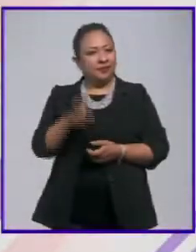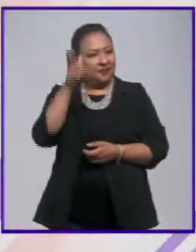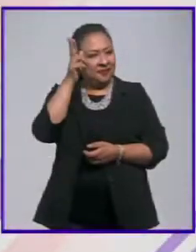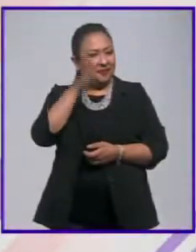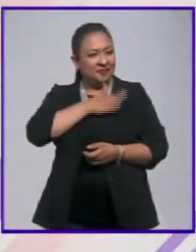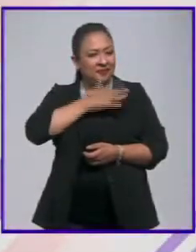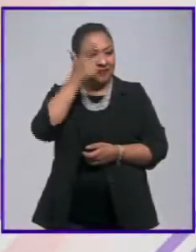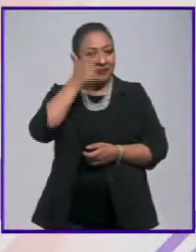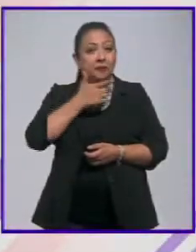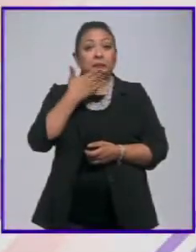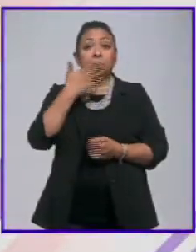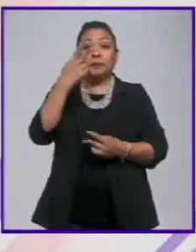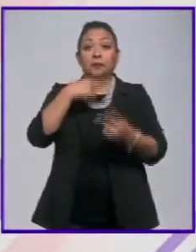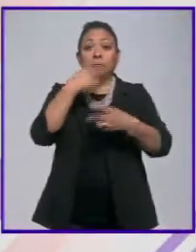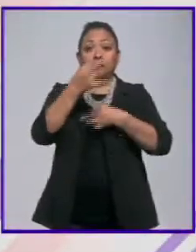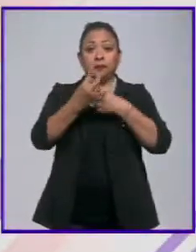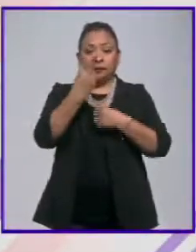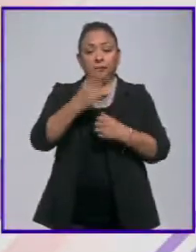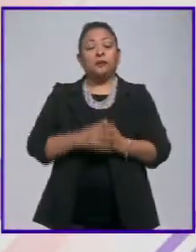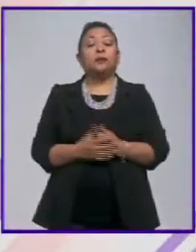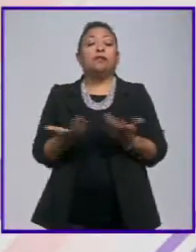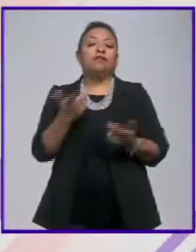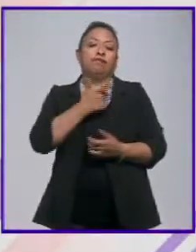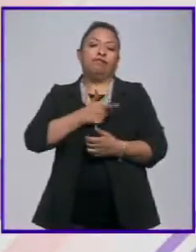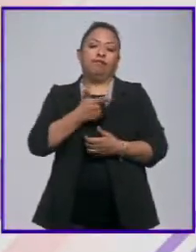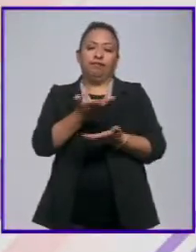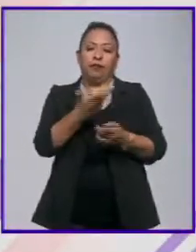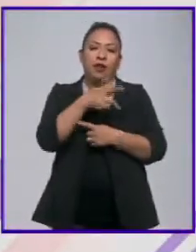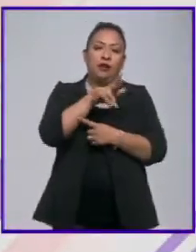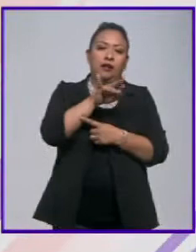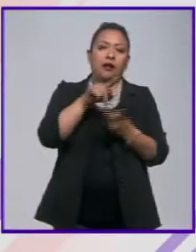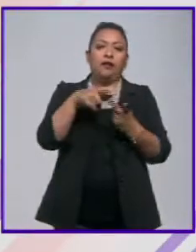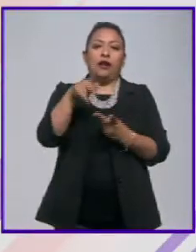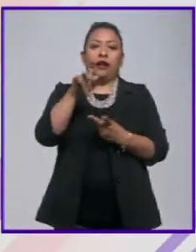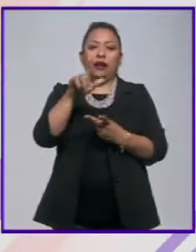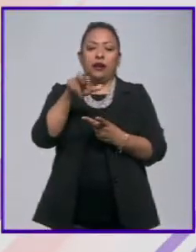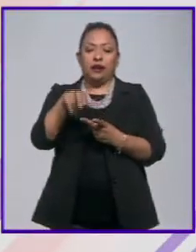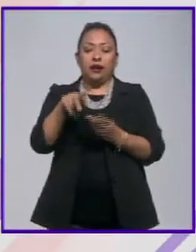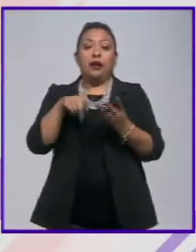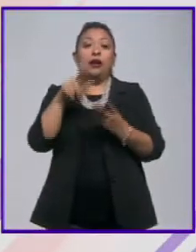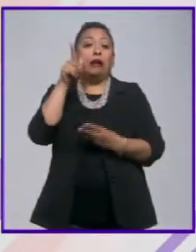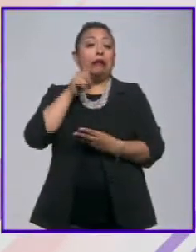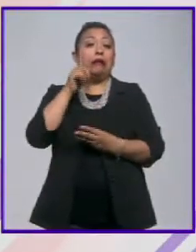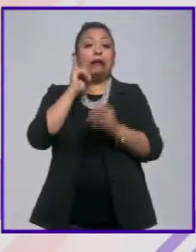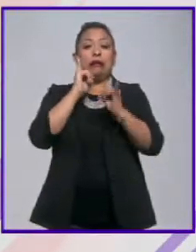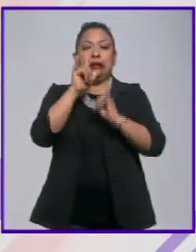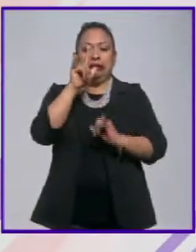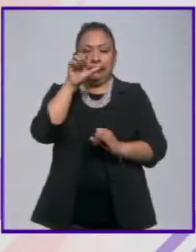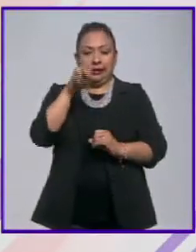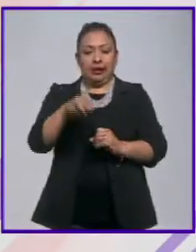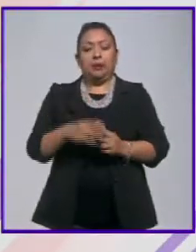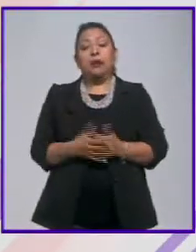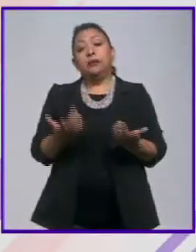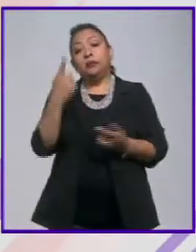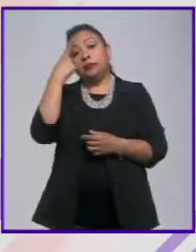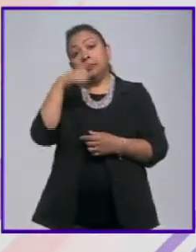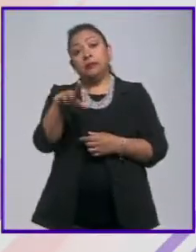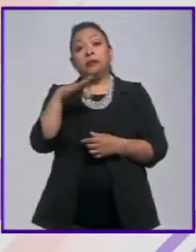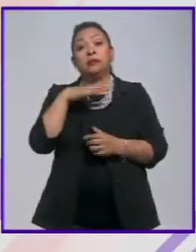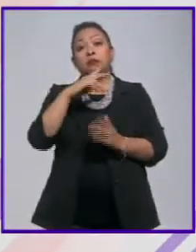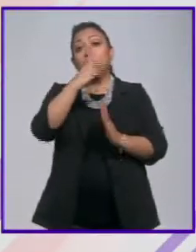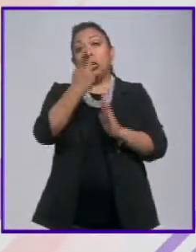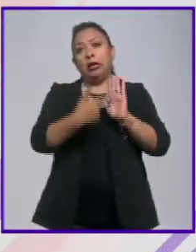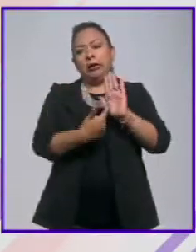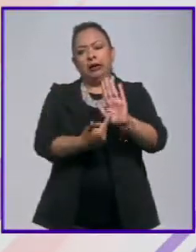Hola, ¿qué tal? Muy buenas noches. Bienvenidos a Noticias 22. Qué gusto estar con Rafa, con Karen, con Laura Regis en interpretación de lengua de señas mexicana para ofrecerles un